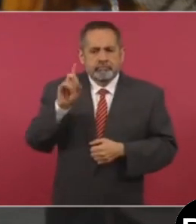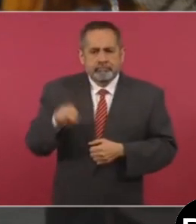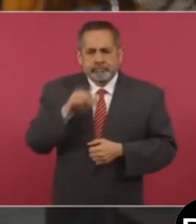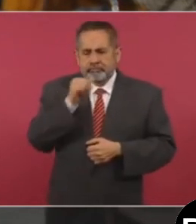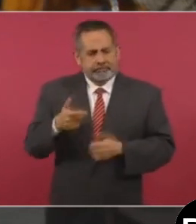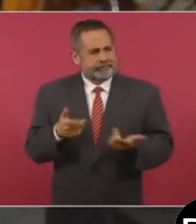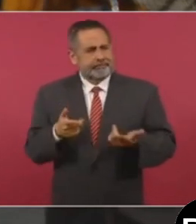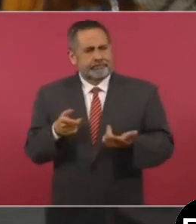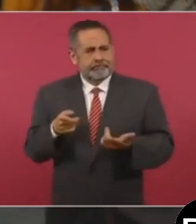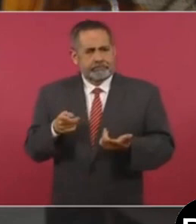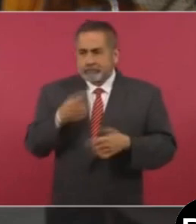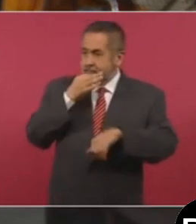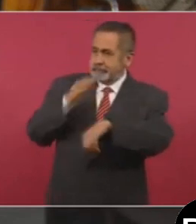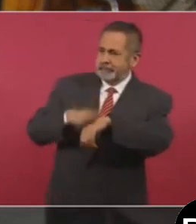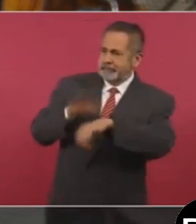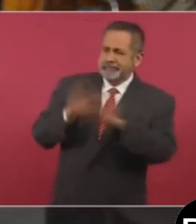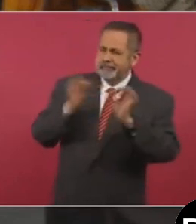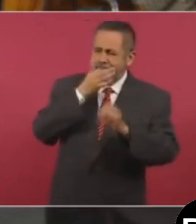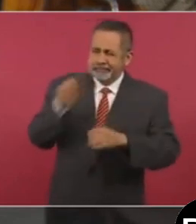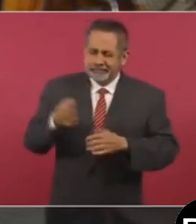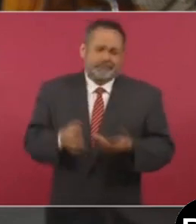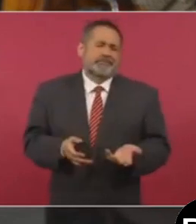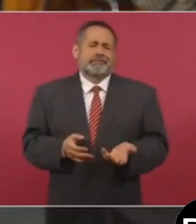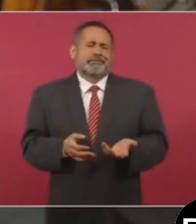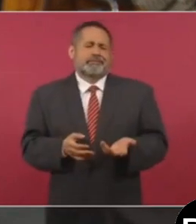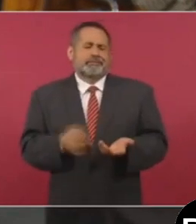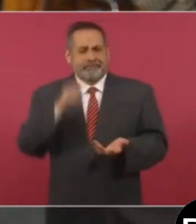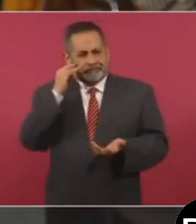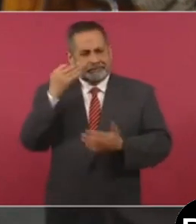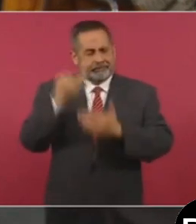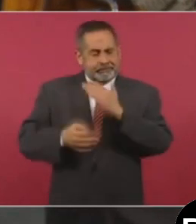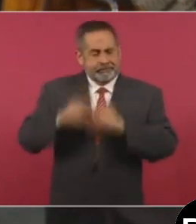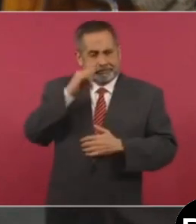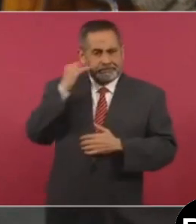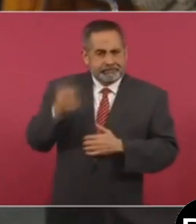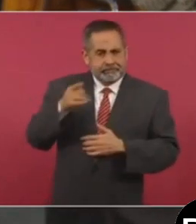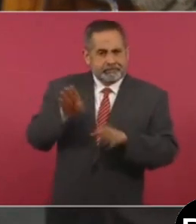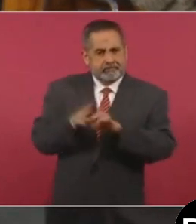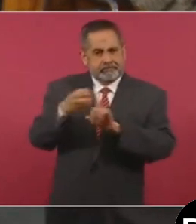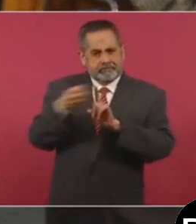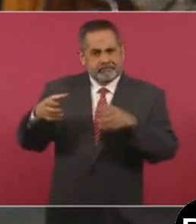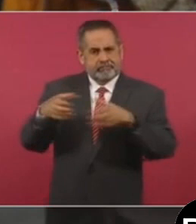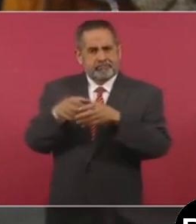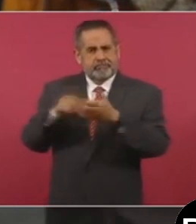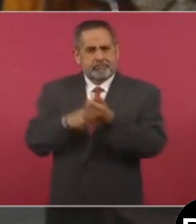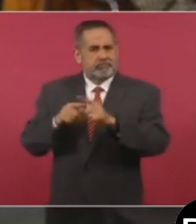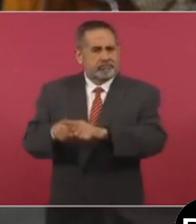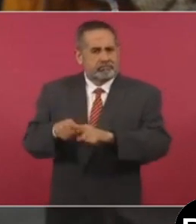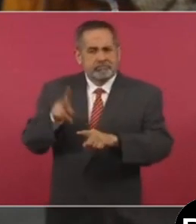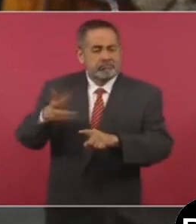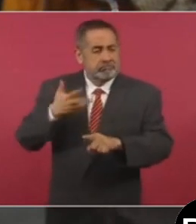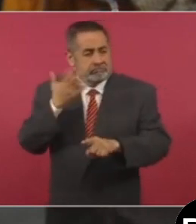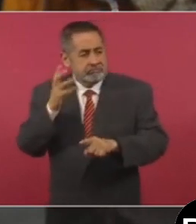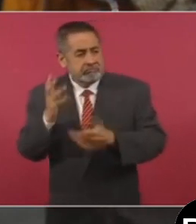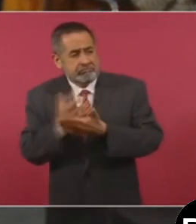dijo el canciller, no le habían avisado. ¿Sería una grave falta de coordinación, de logística o incluso de interés de